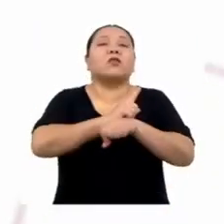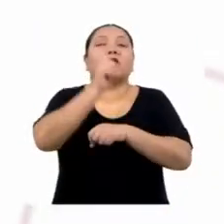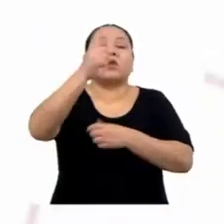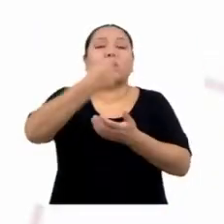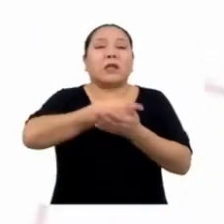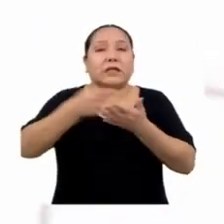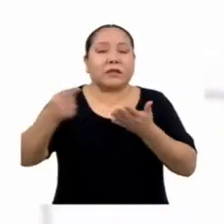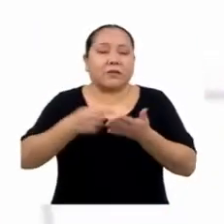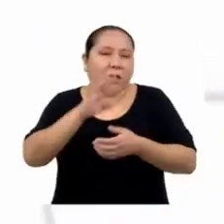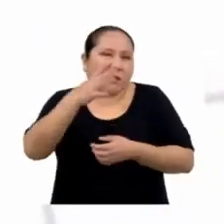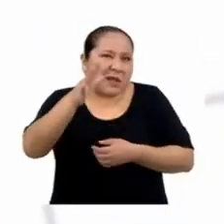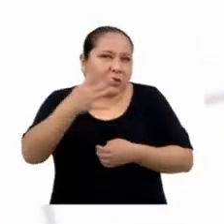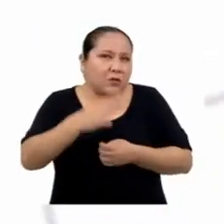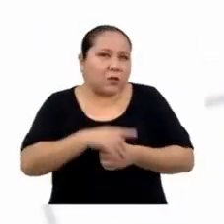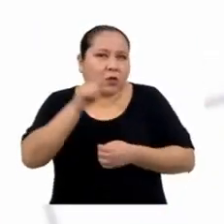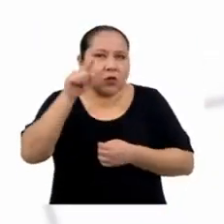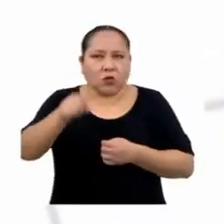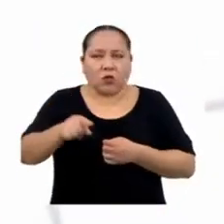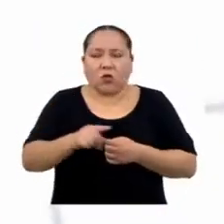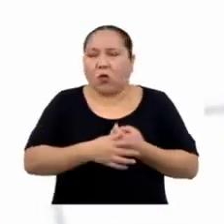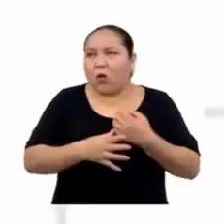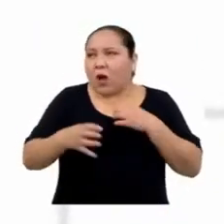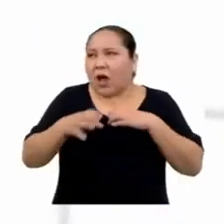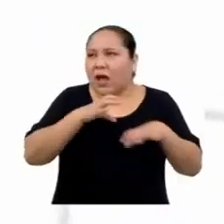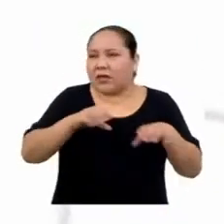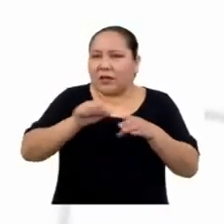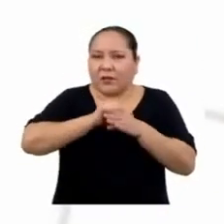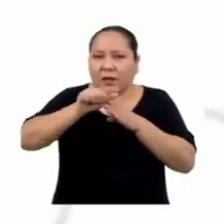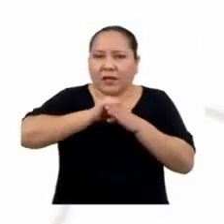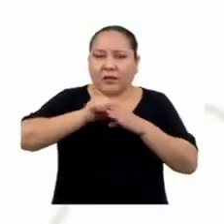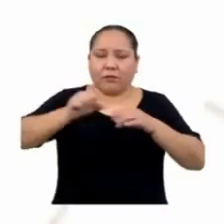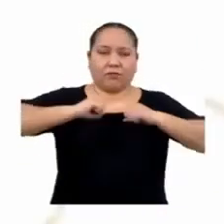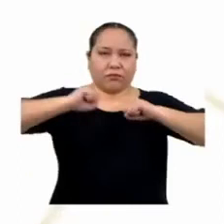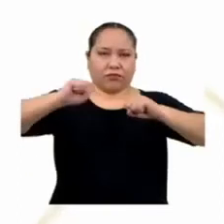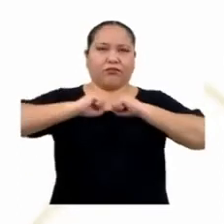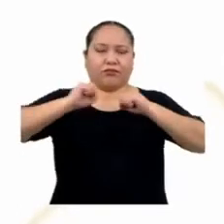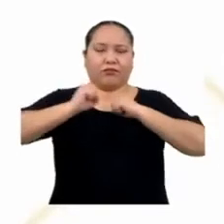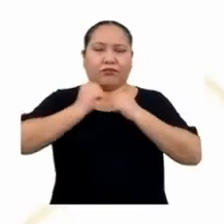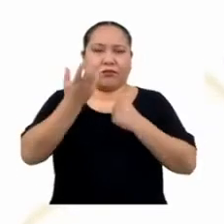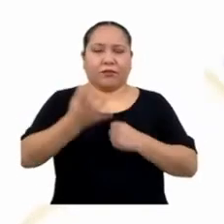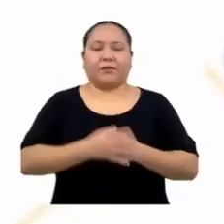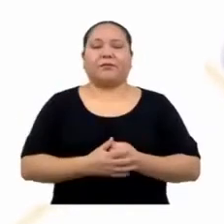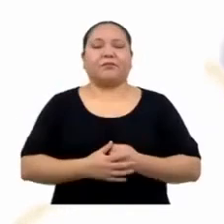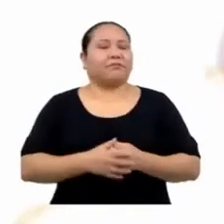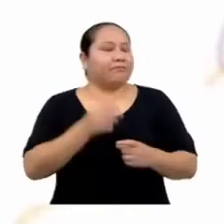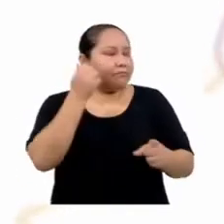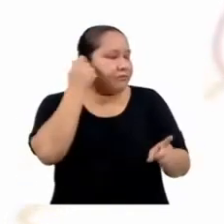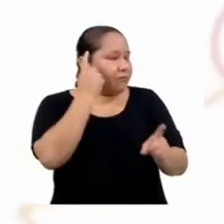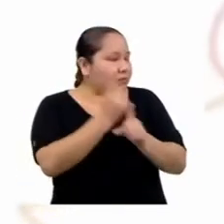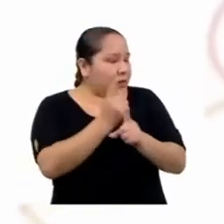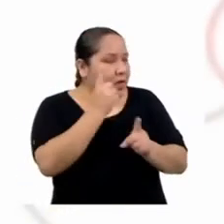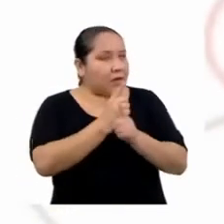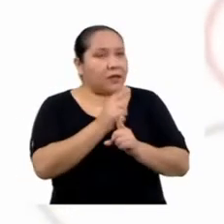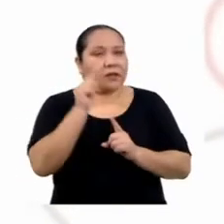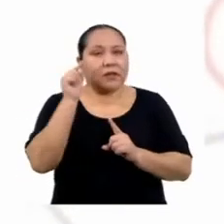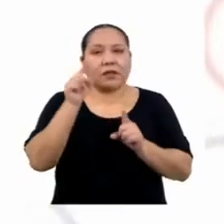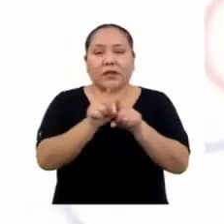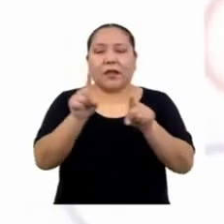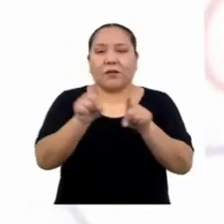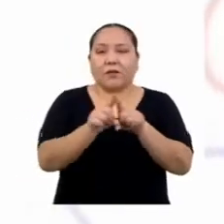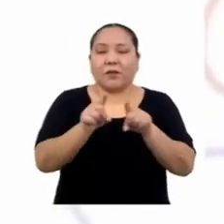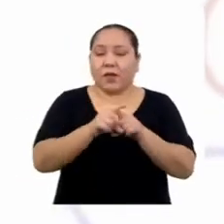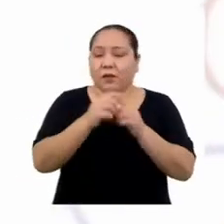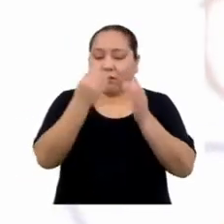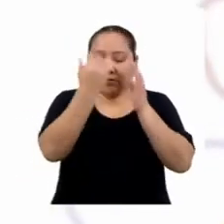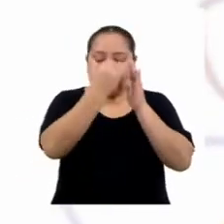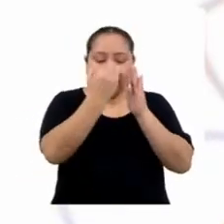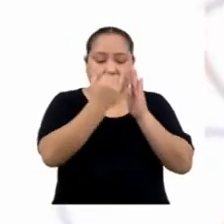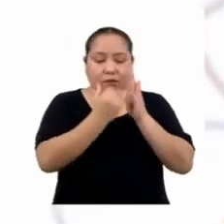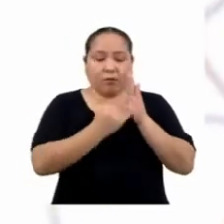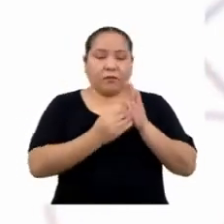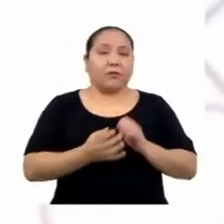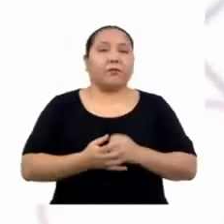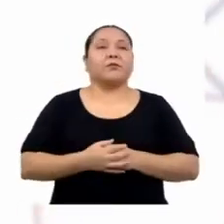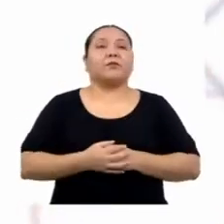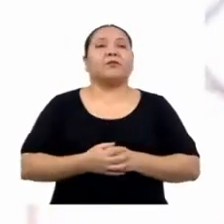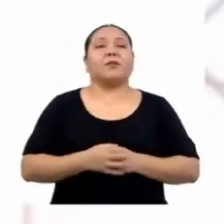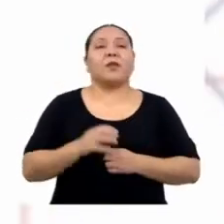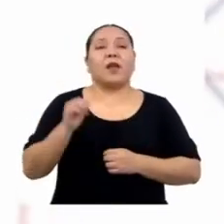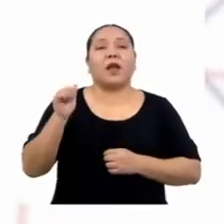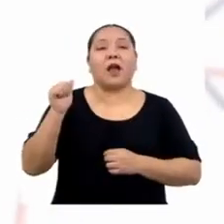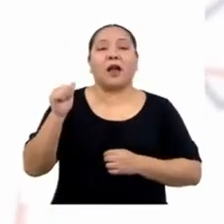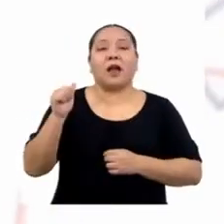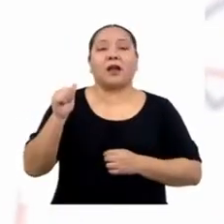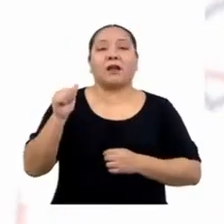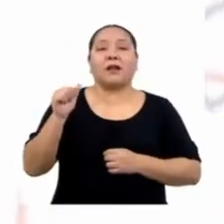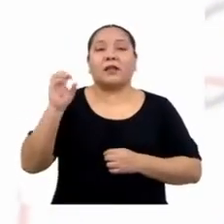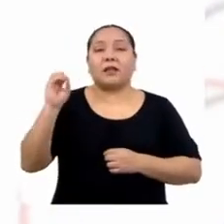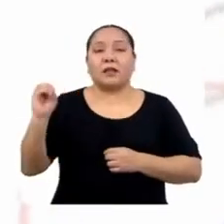semana en promedio dedicas a hacer alguna actividad física? Genial. ¿También agregaste alternativas? Por supuesto. A.